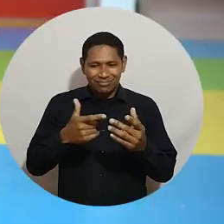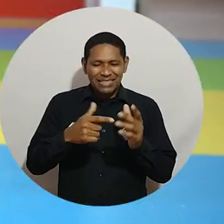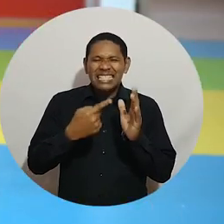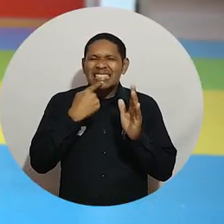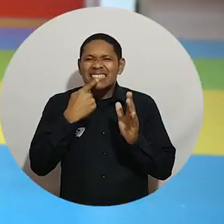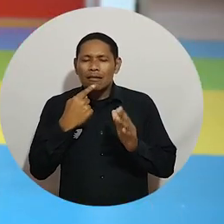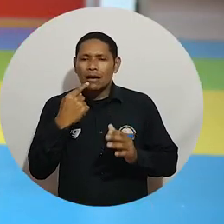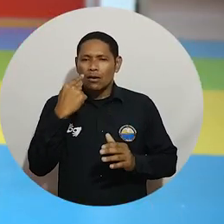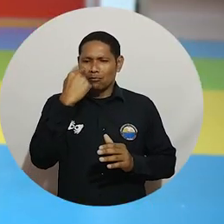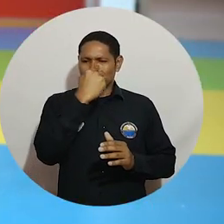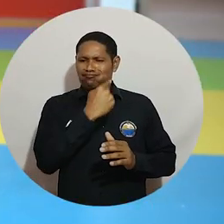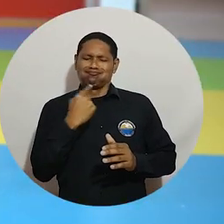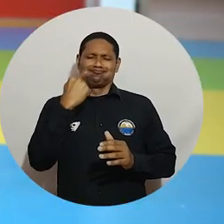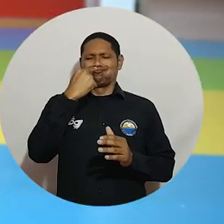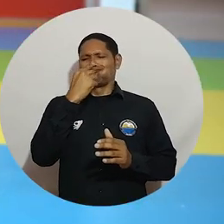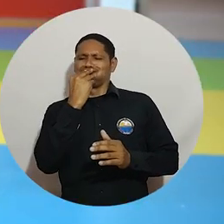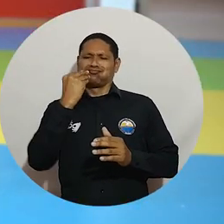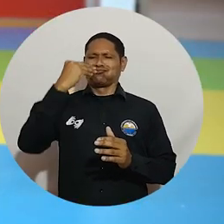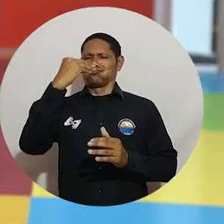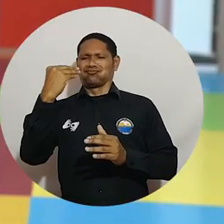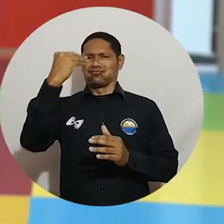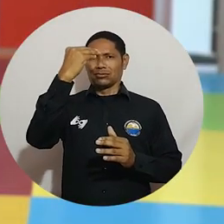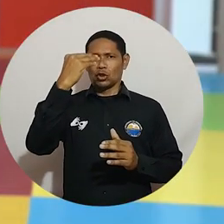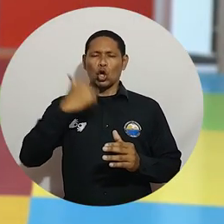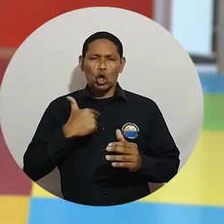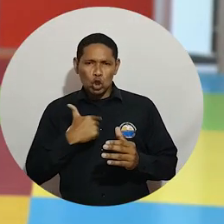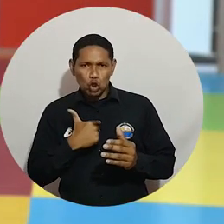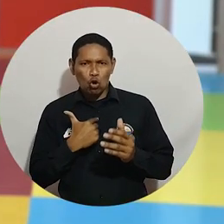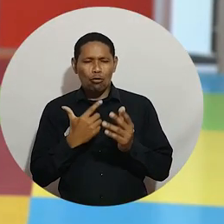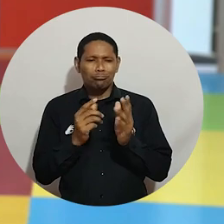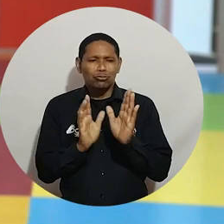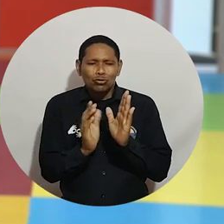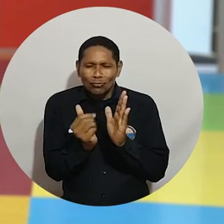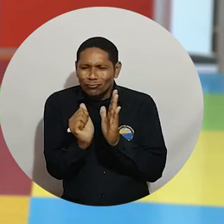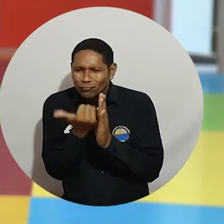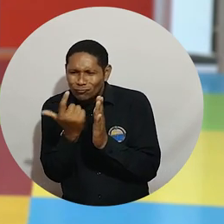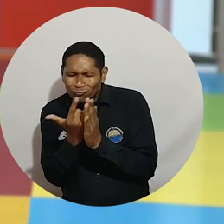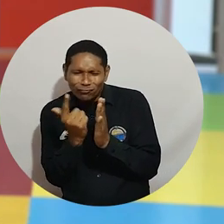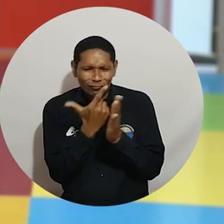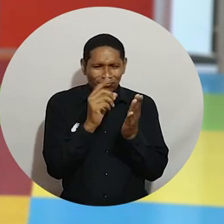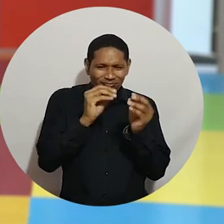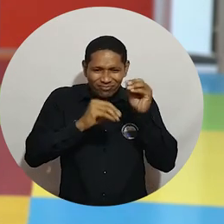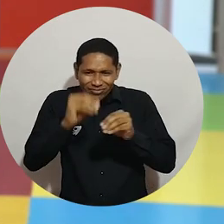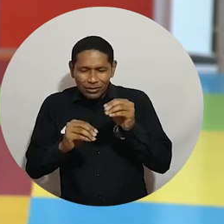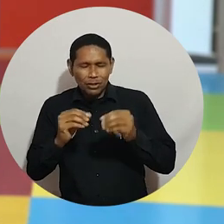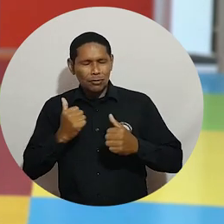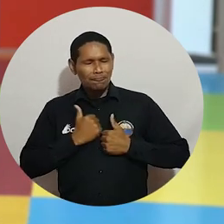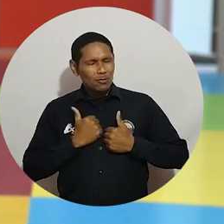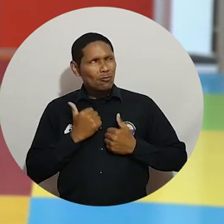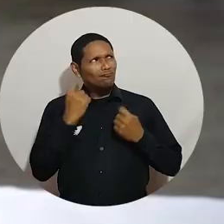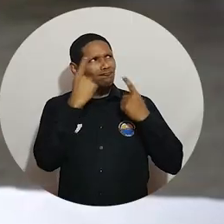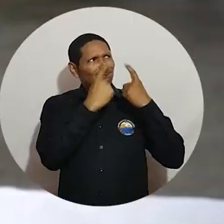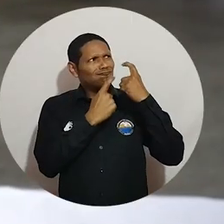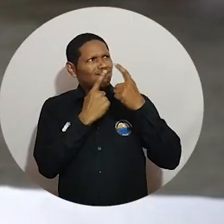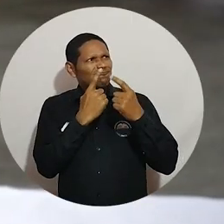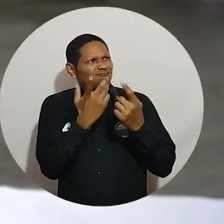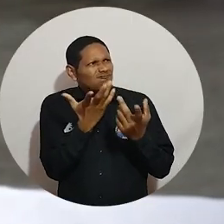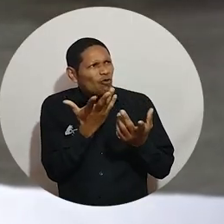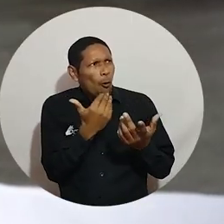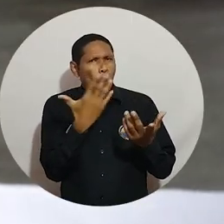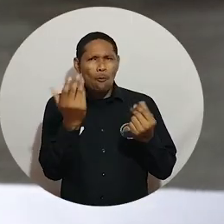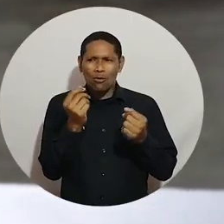El cuento se llama ¿Por qué tengo la trompa así? Y hice un cuaderno de la curiosidad y